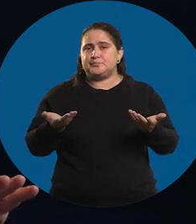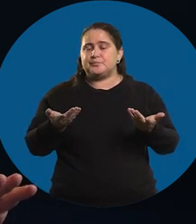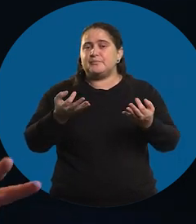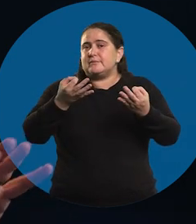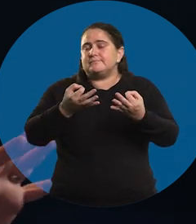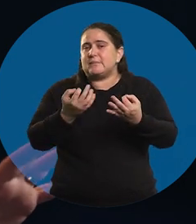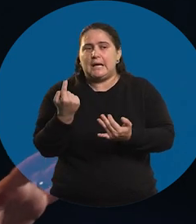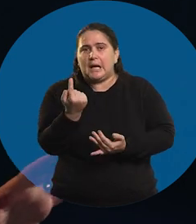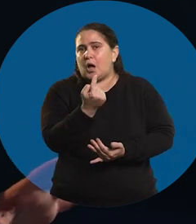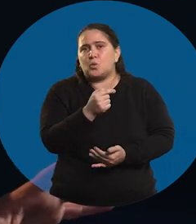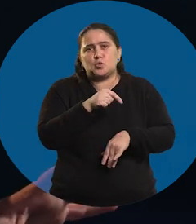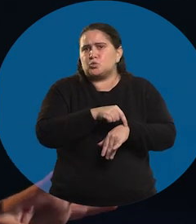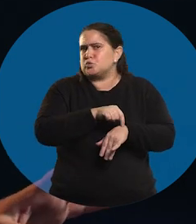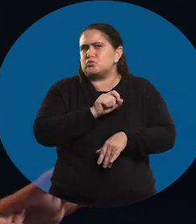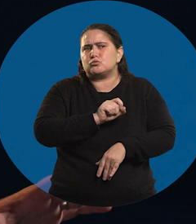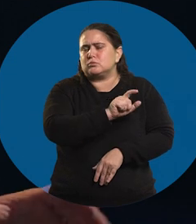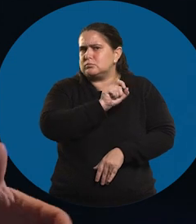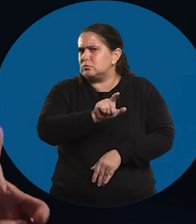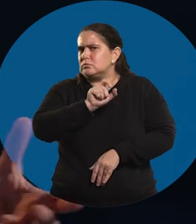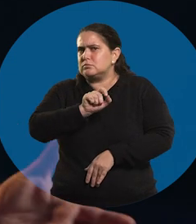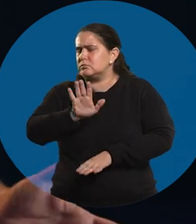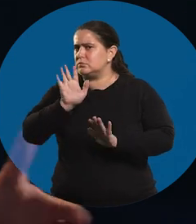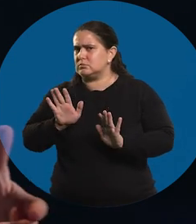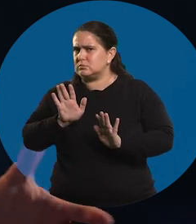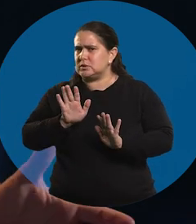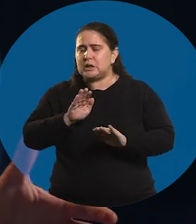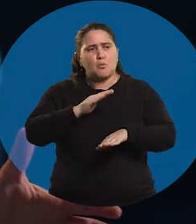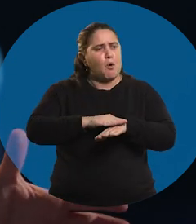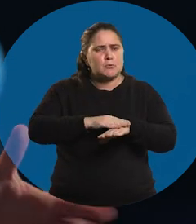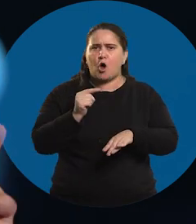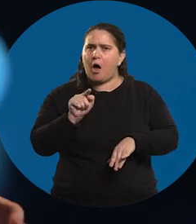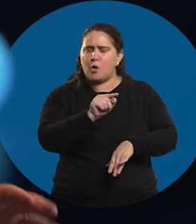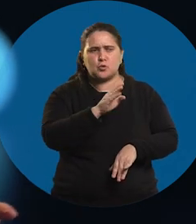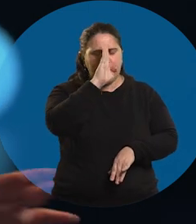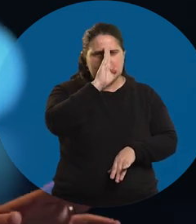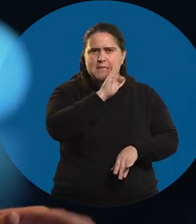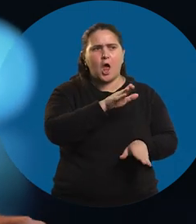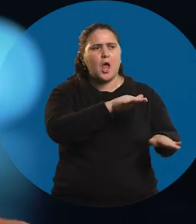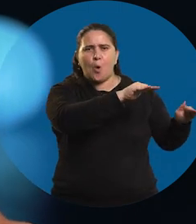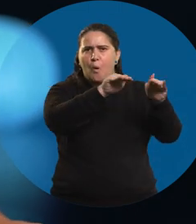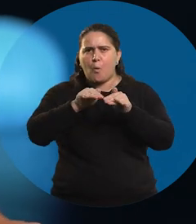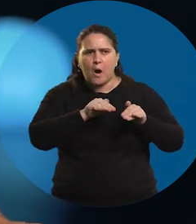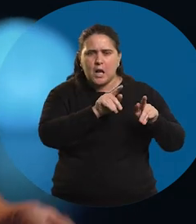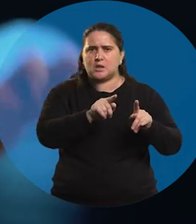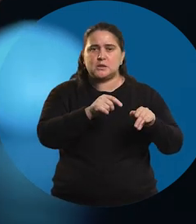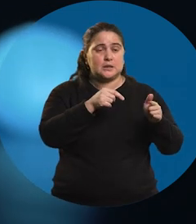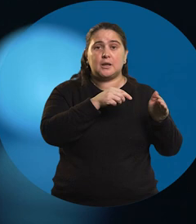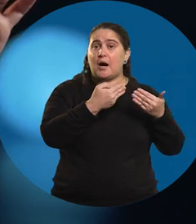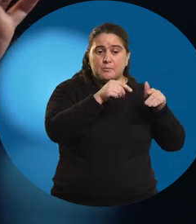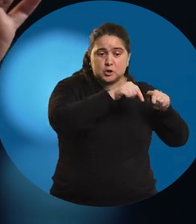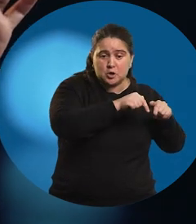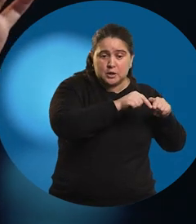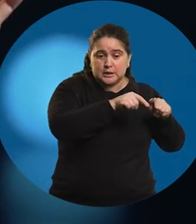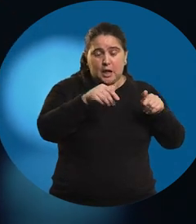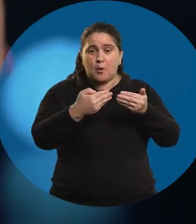Que cada uno tenemos nuestros tiempos y nuestros momentos de crecer. Que el aprendizaje no es lineal, no es algo que si uno arranca